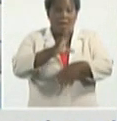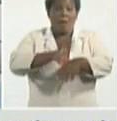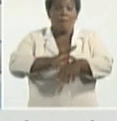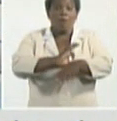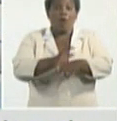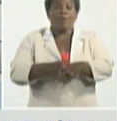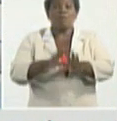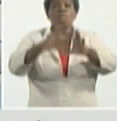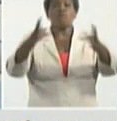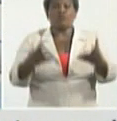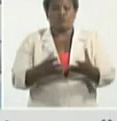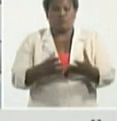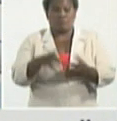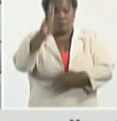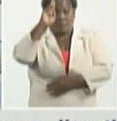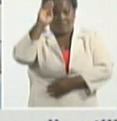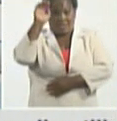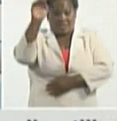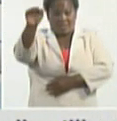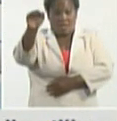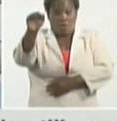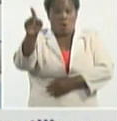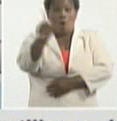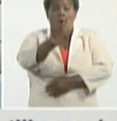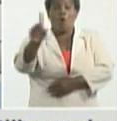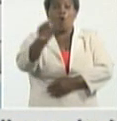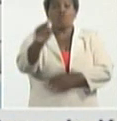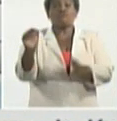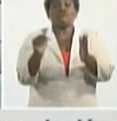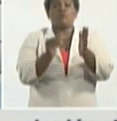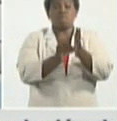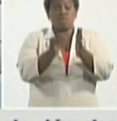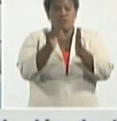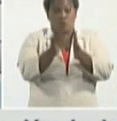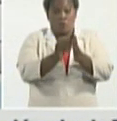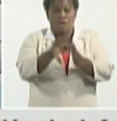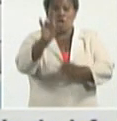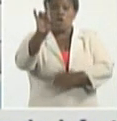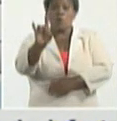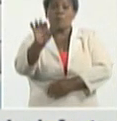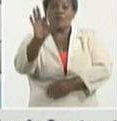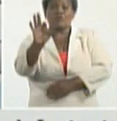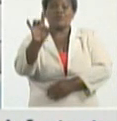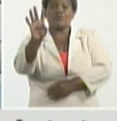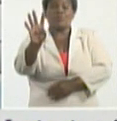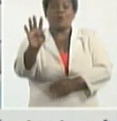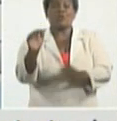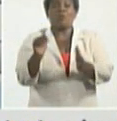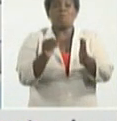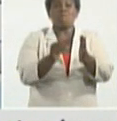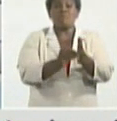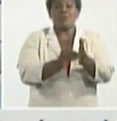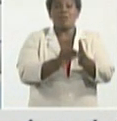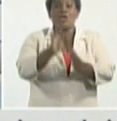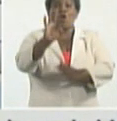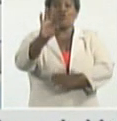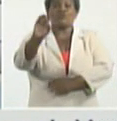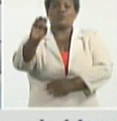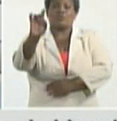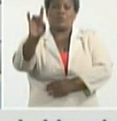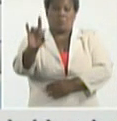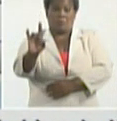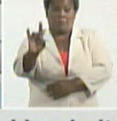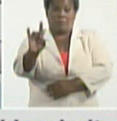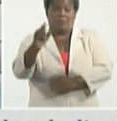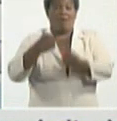cifra extremadamente elevada 11.984.809 y